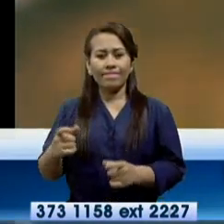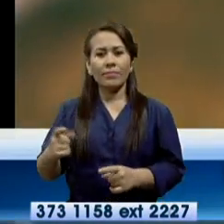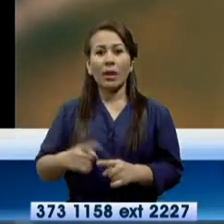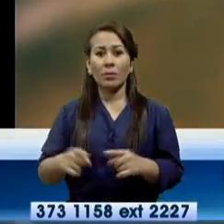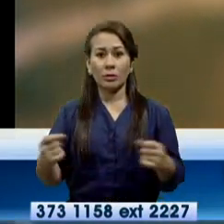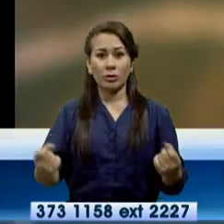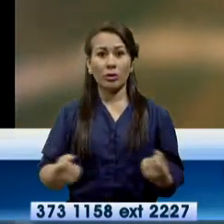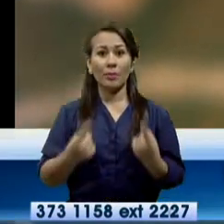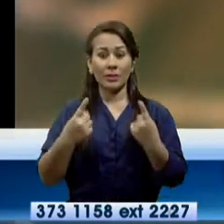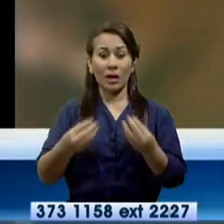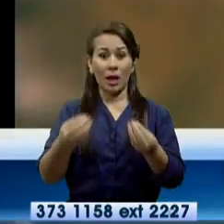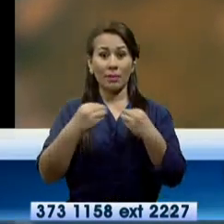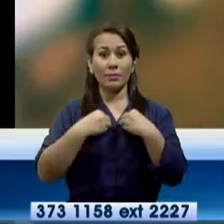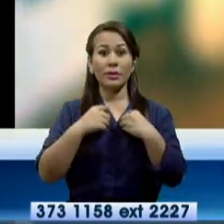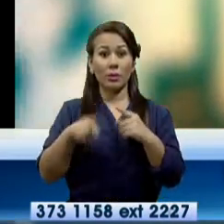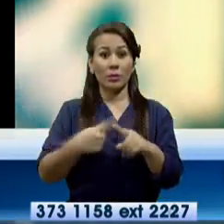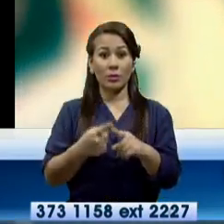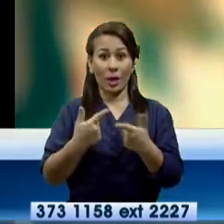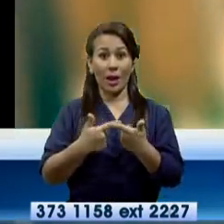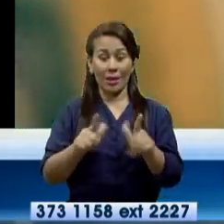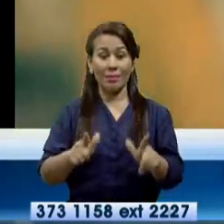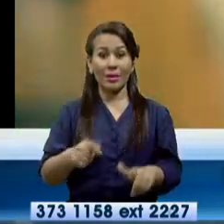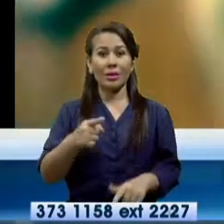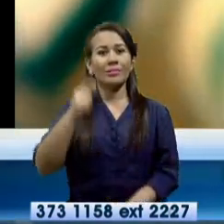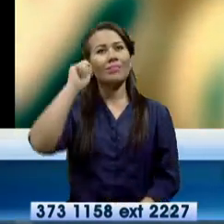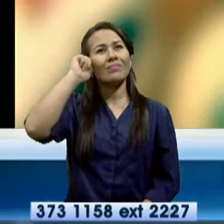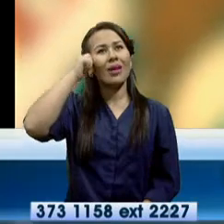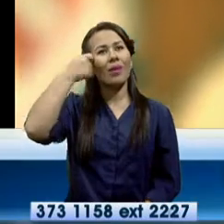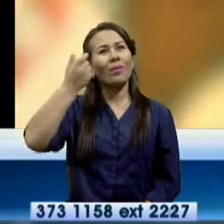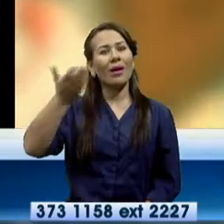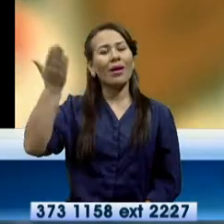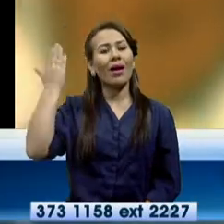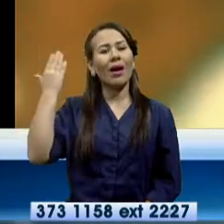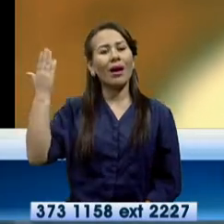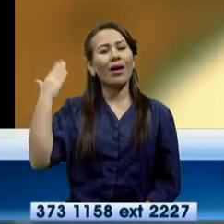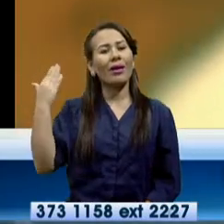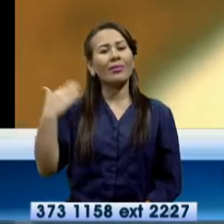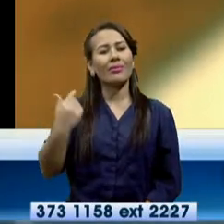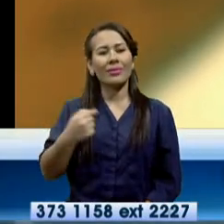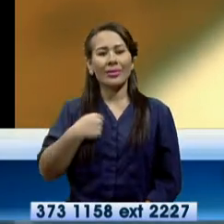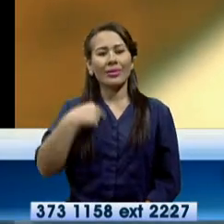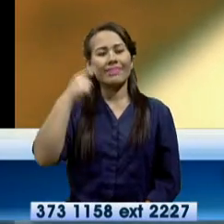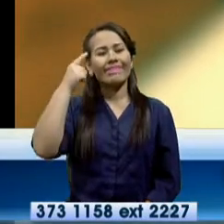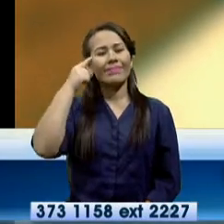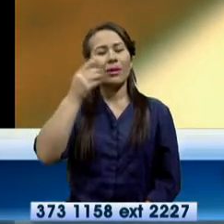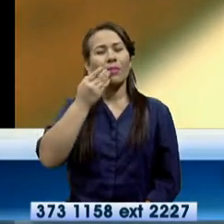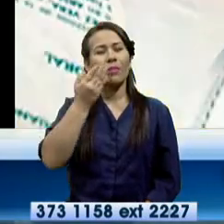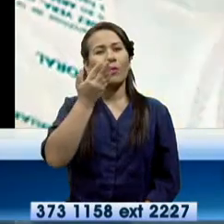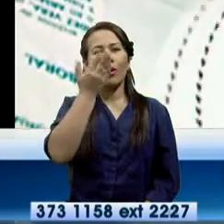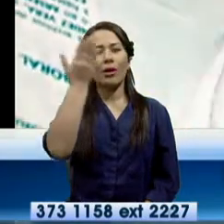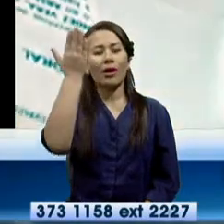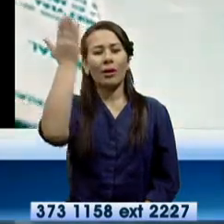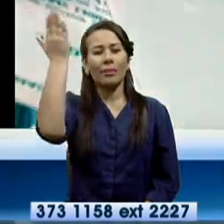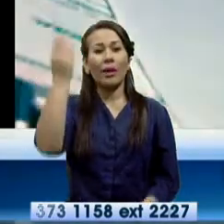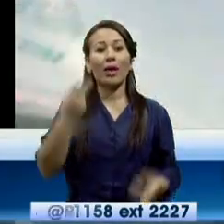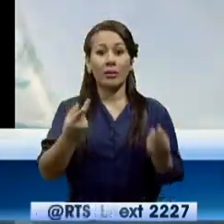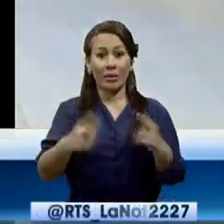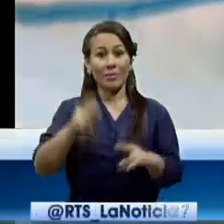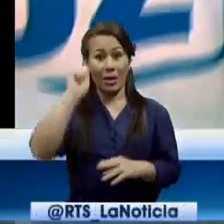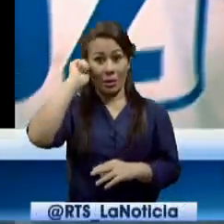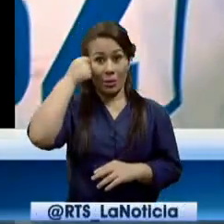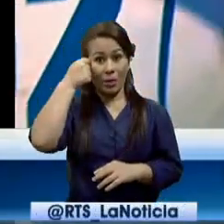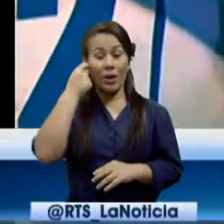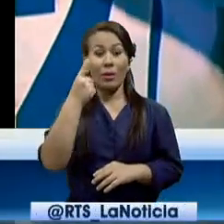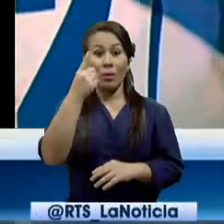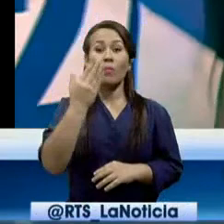sorpresiva nos cuenta que en sus ratos libres, la nostalgia se convierte en su inspiración para crear poemas. Además, recuerda